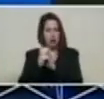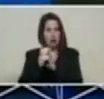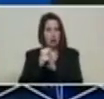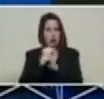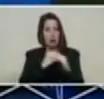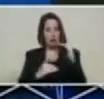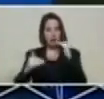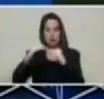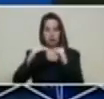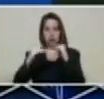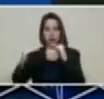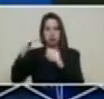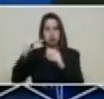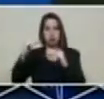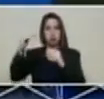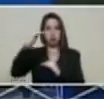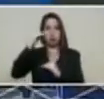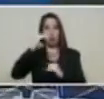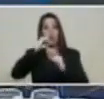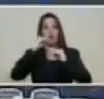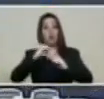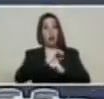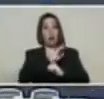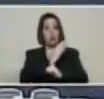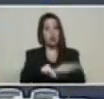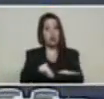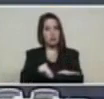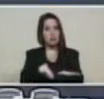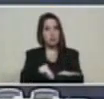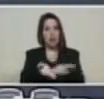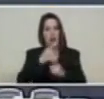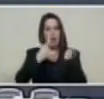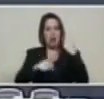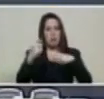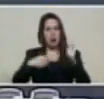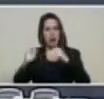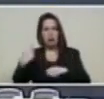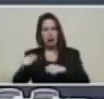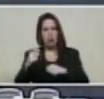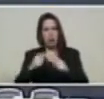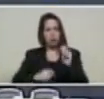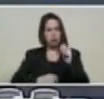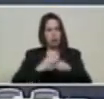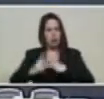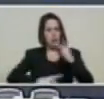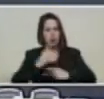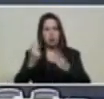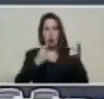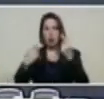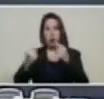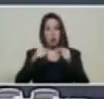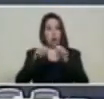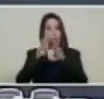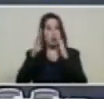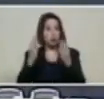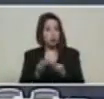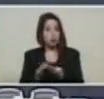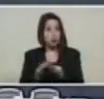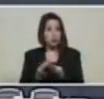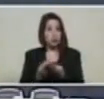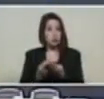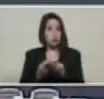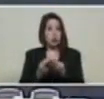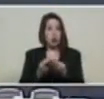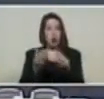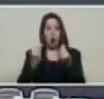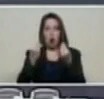posicione con mucha fuerza en el campo del proceso económico, del desenvolvimiento del proceso